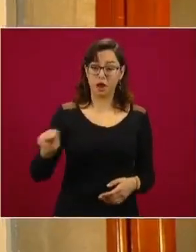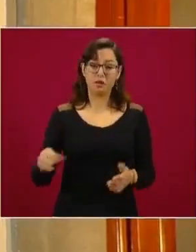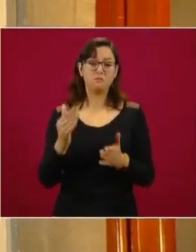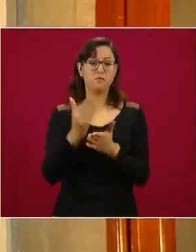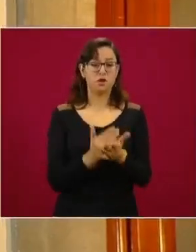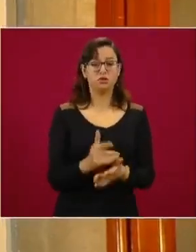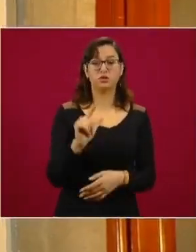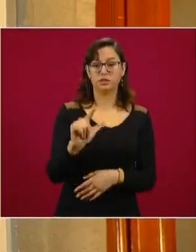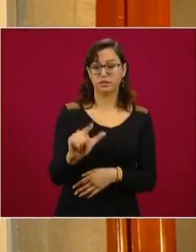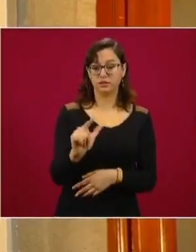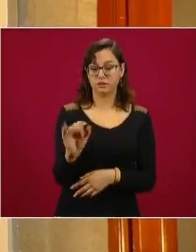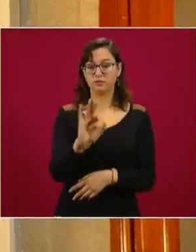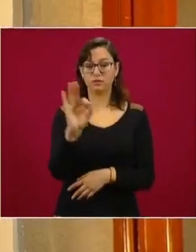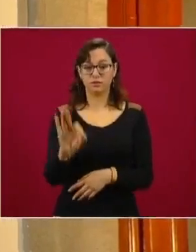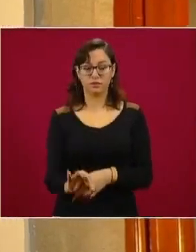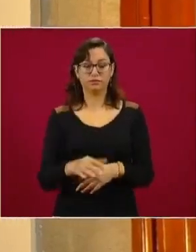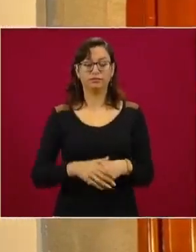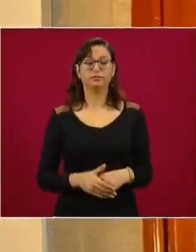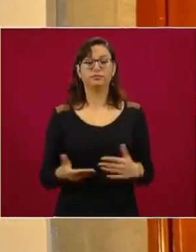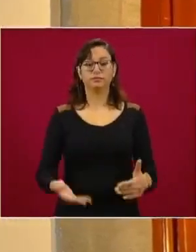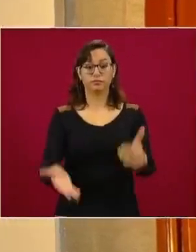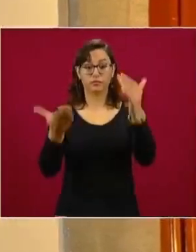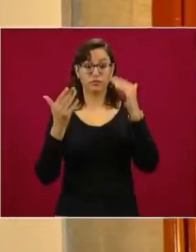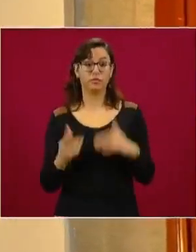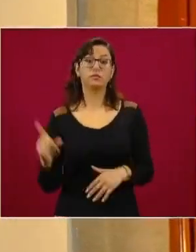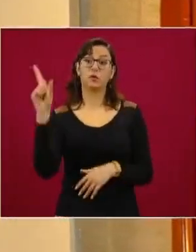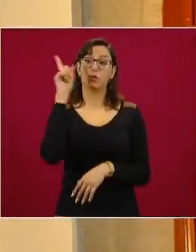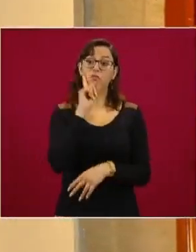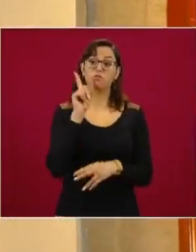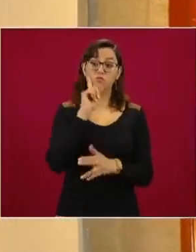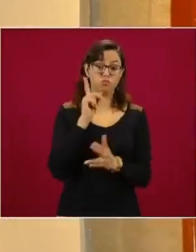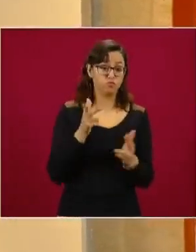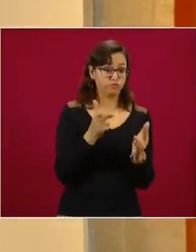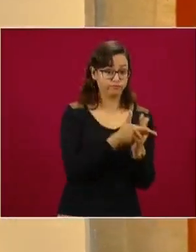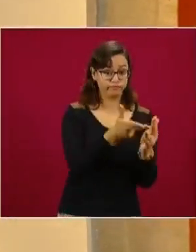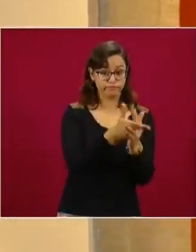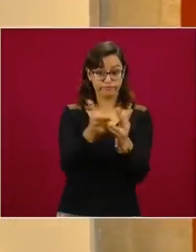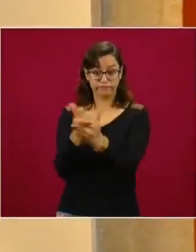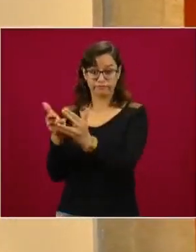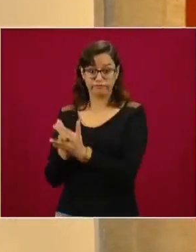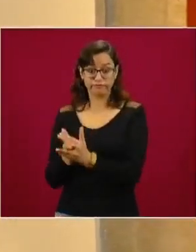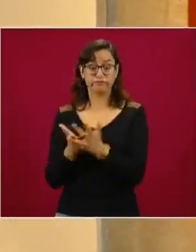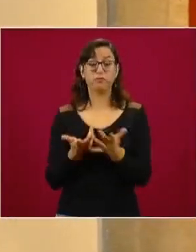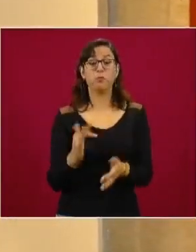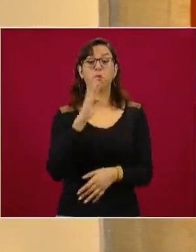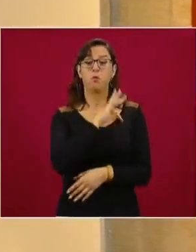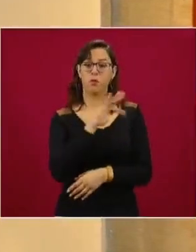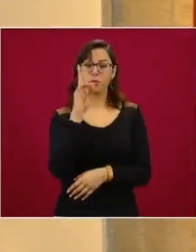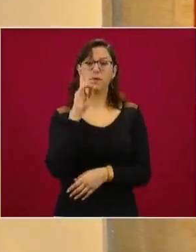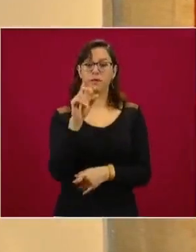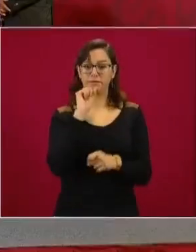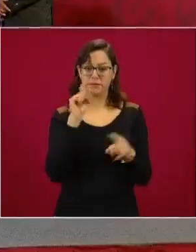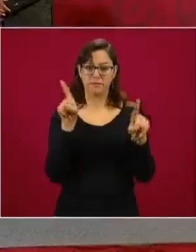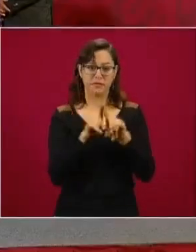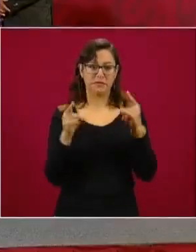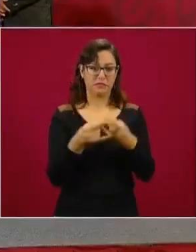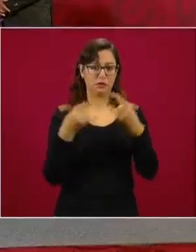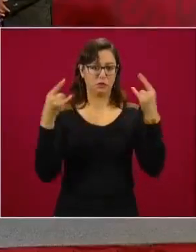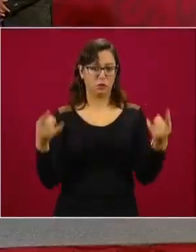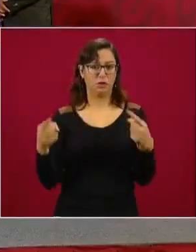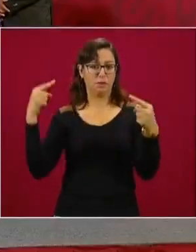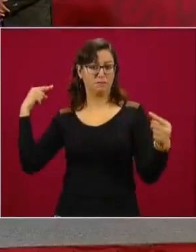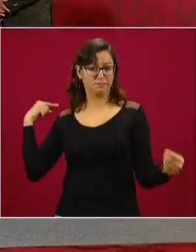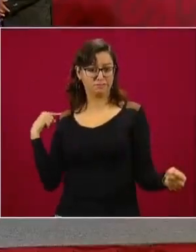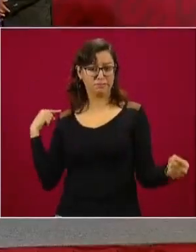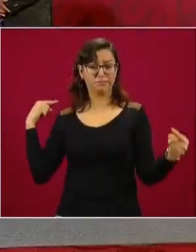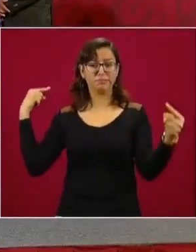Bueno, feminicidios, bueno, aquí esta es la tendencia histórica, vean ustedes, esta